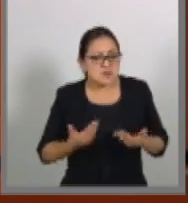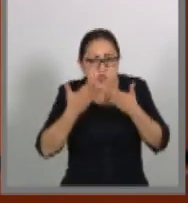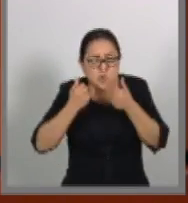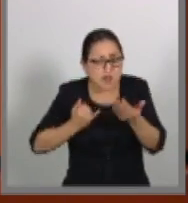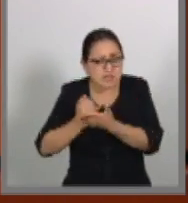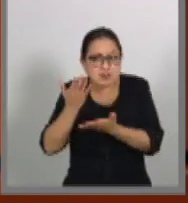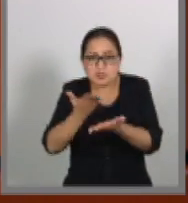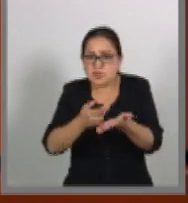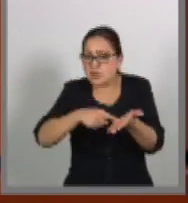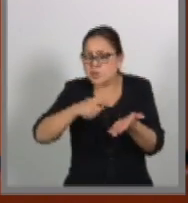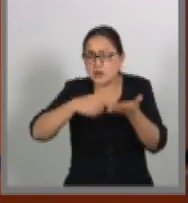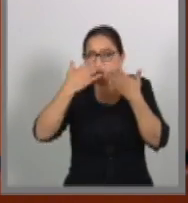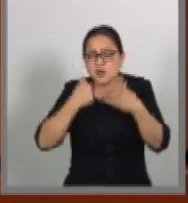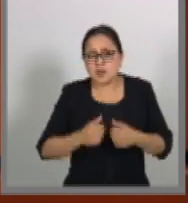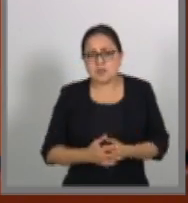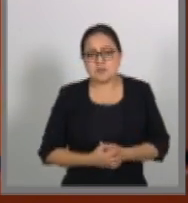dictamen.